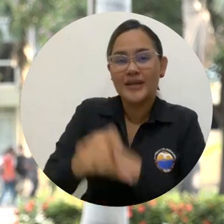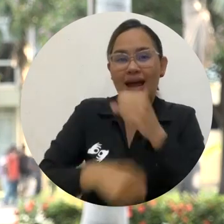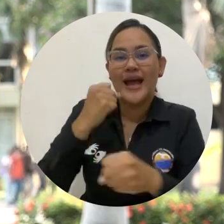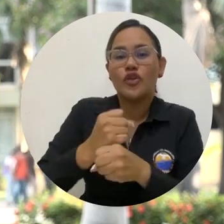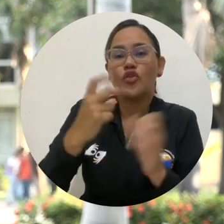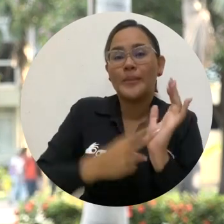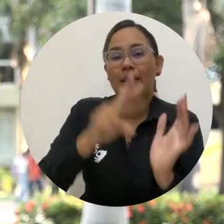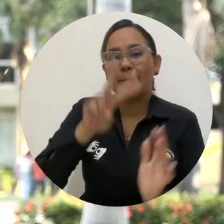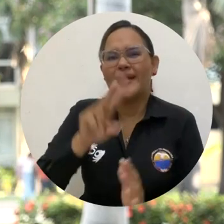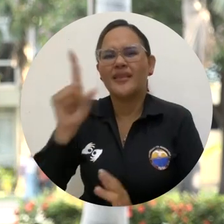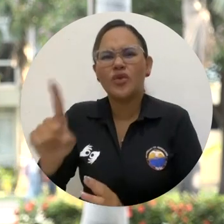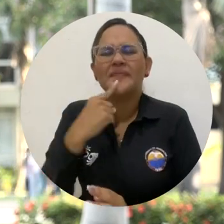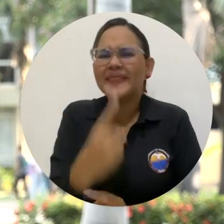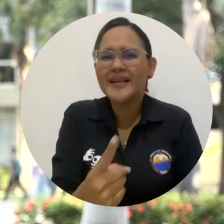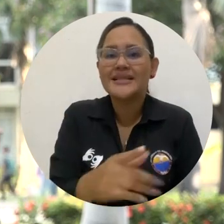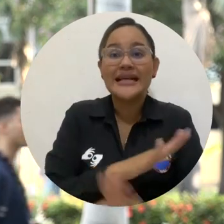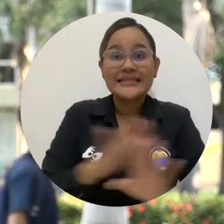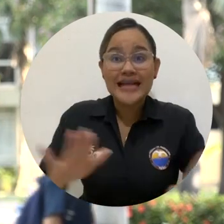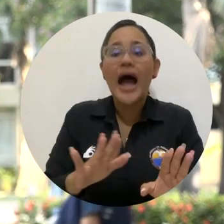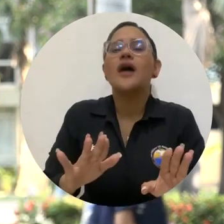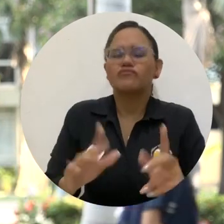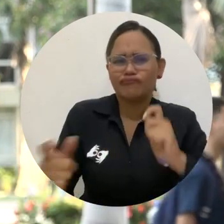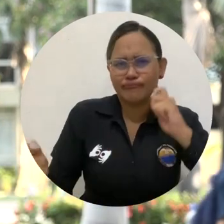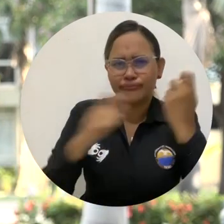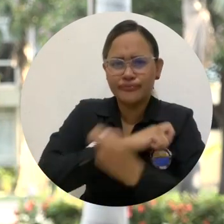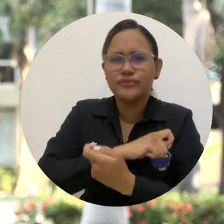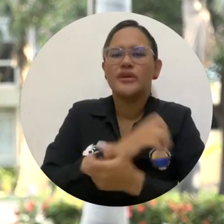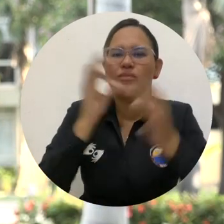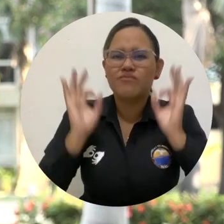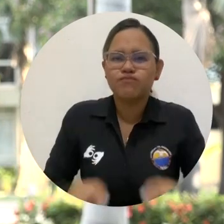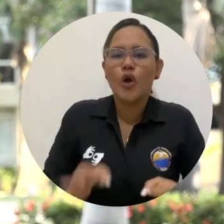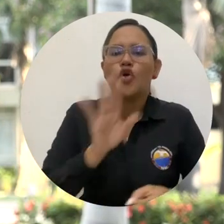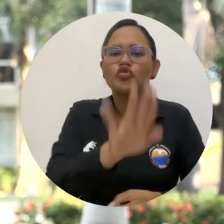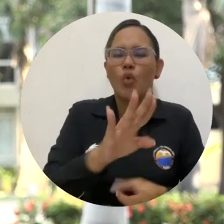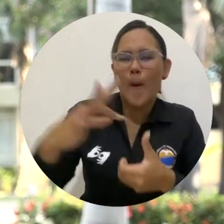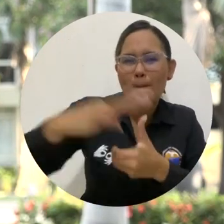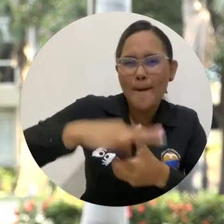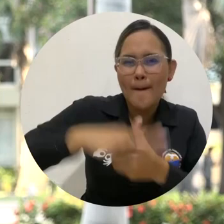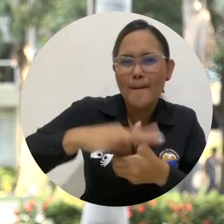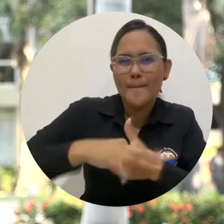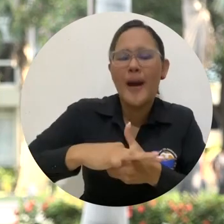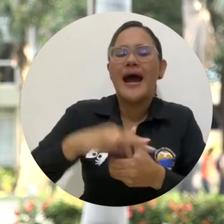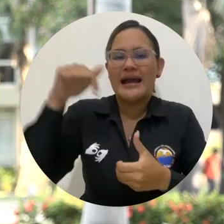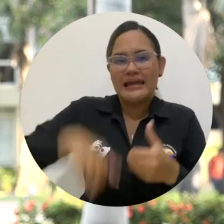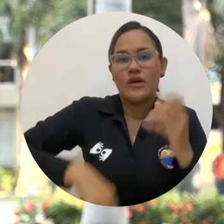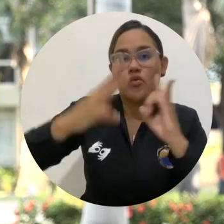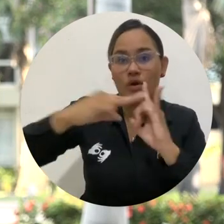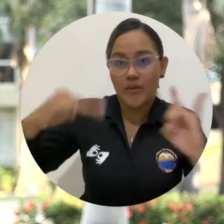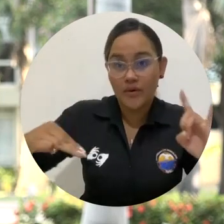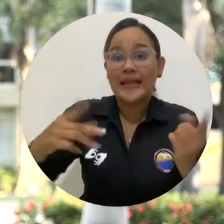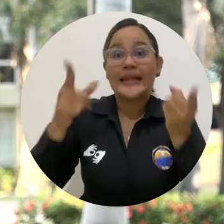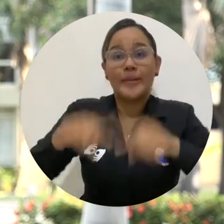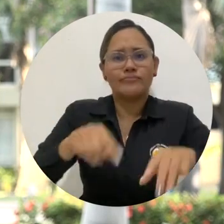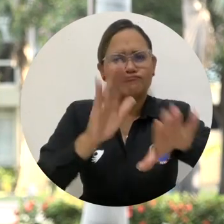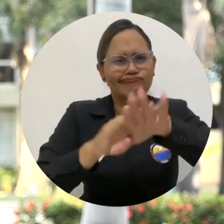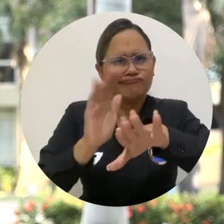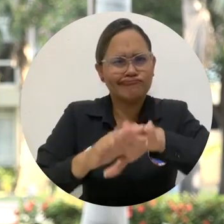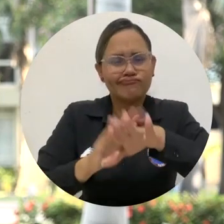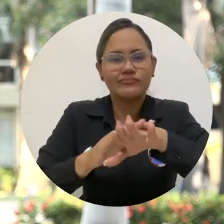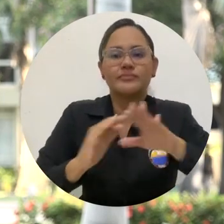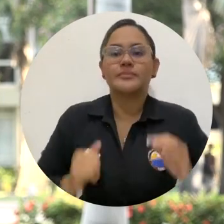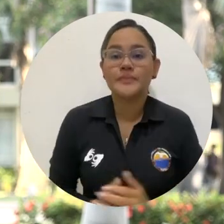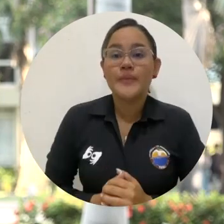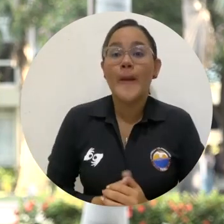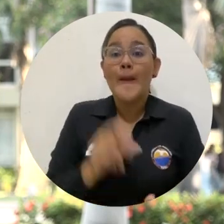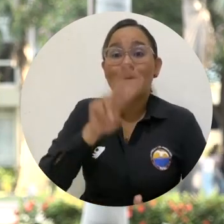2021, por el cual se actualiza el Estatuto Electoral y de Consulta de la Universidad del Magdalena y, considerando